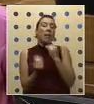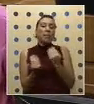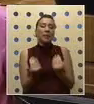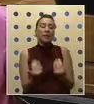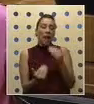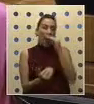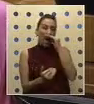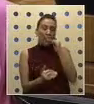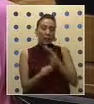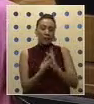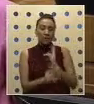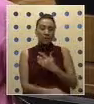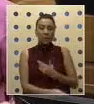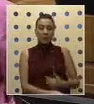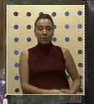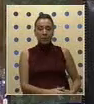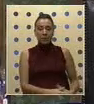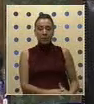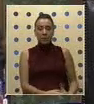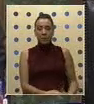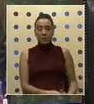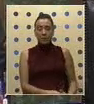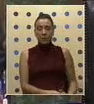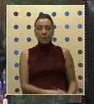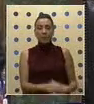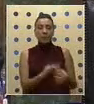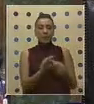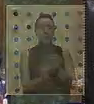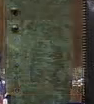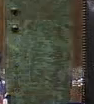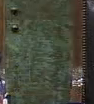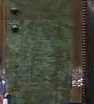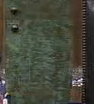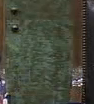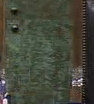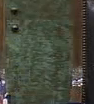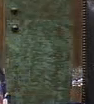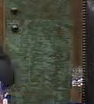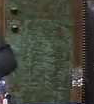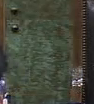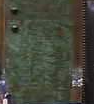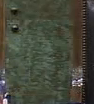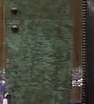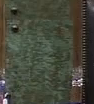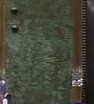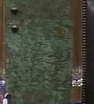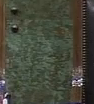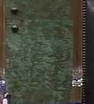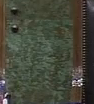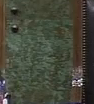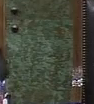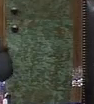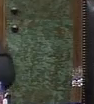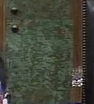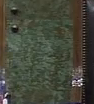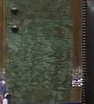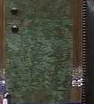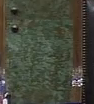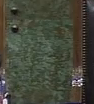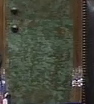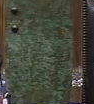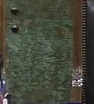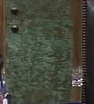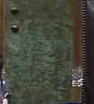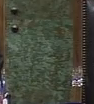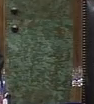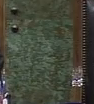agrícola. Hechos, señor Presidente. Muchas gracias, diputada Pascal. Se enviarán los oficios que usted ha pedido. ¿Hay algún señor parlamentario que quiera adherir a los